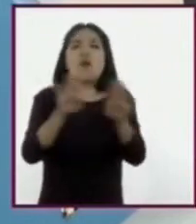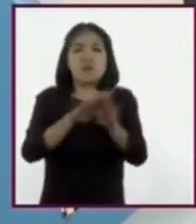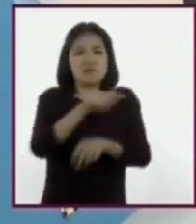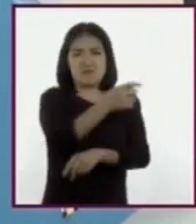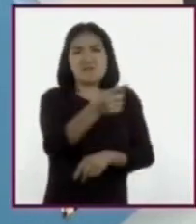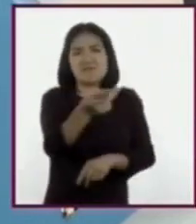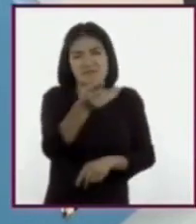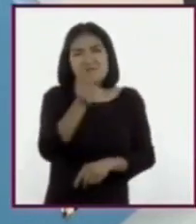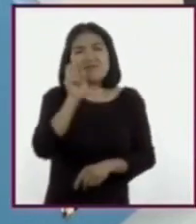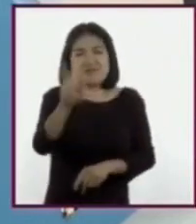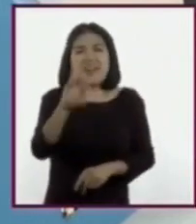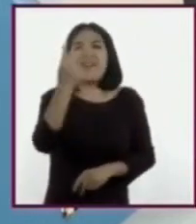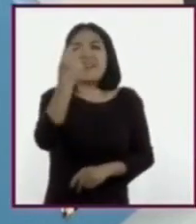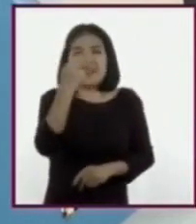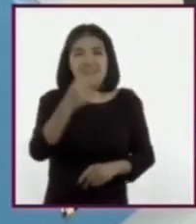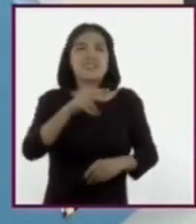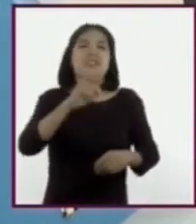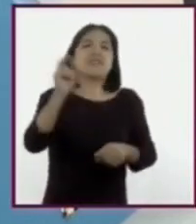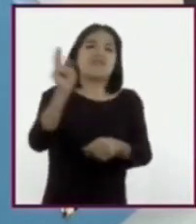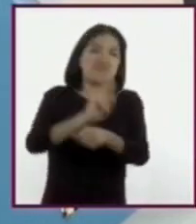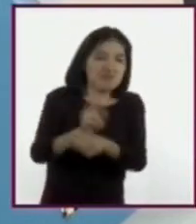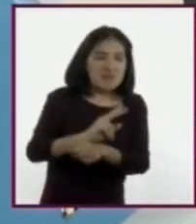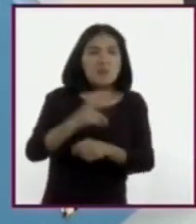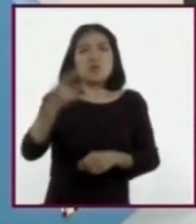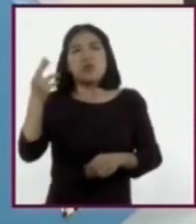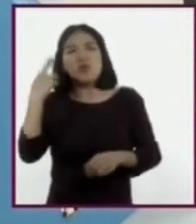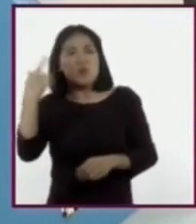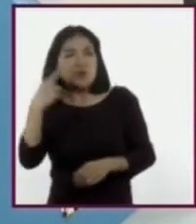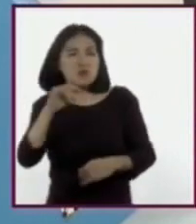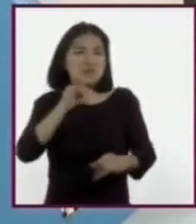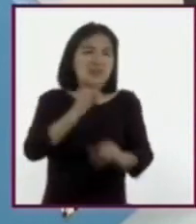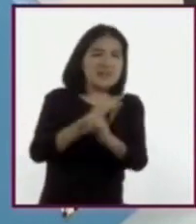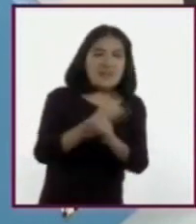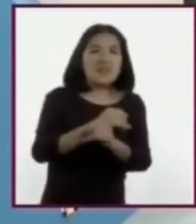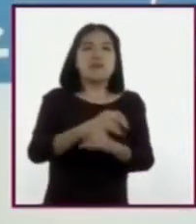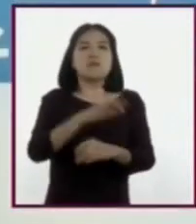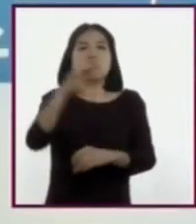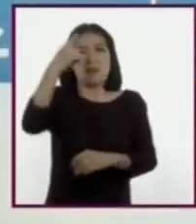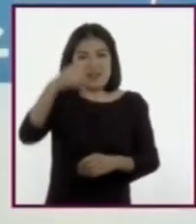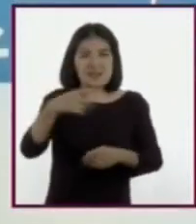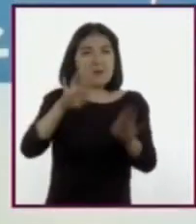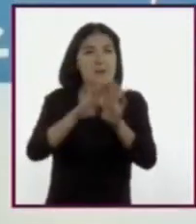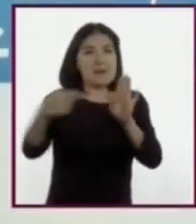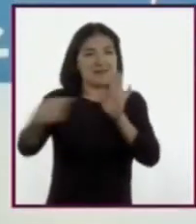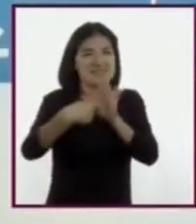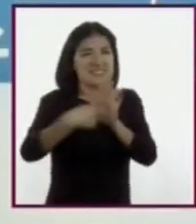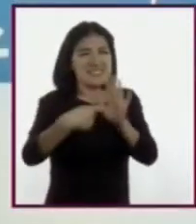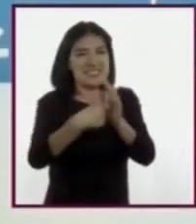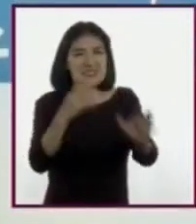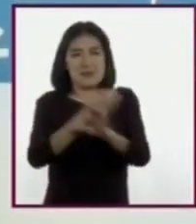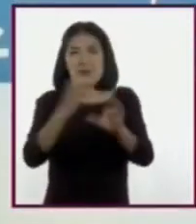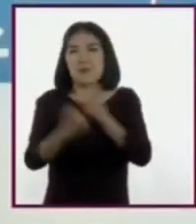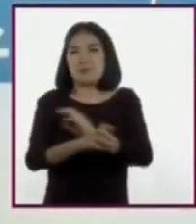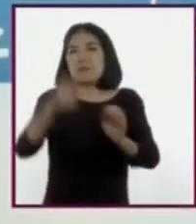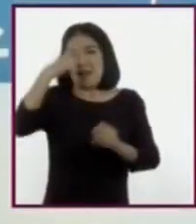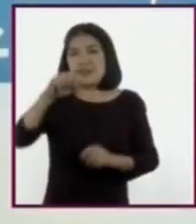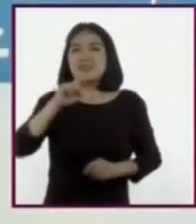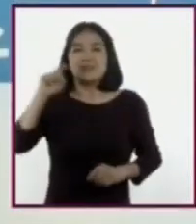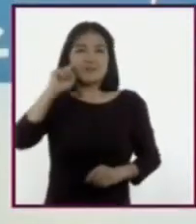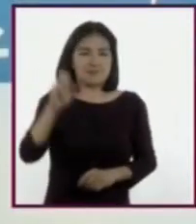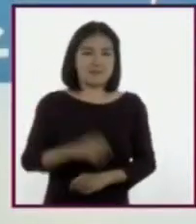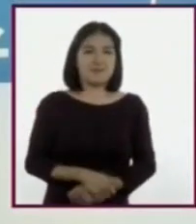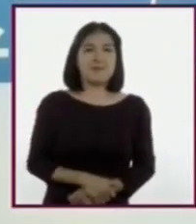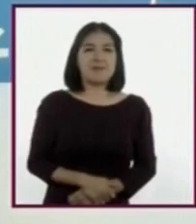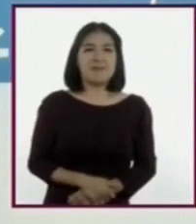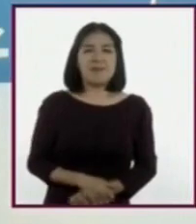comunicación y las redes sociales en el inicio temprano de las relaciones sexuales? El problema con los medios de